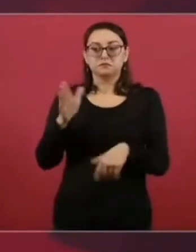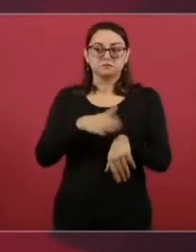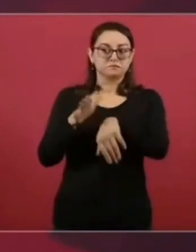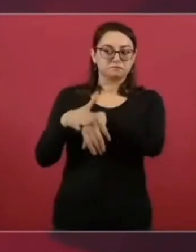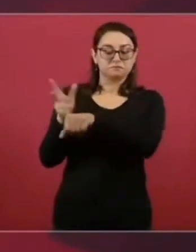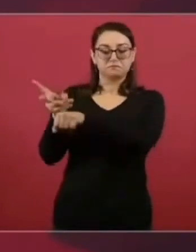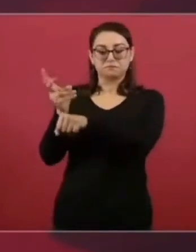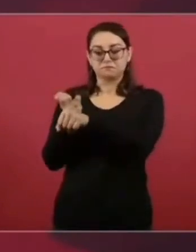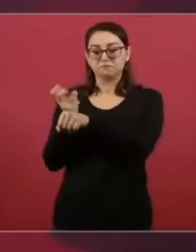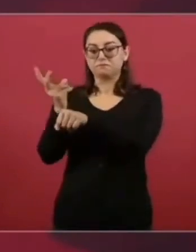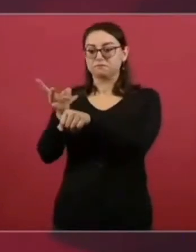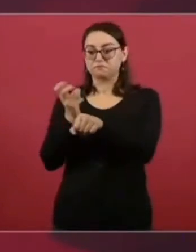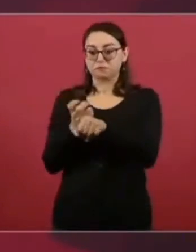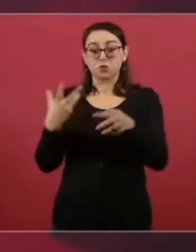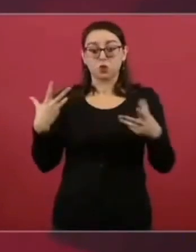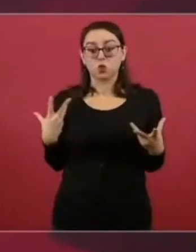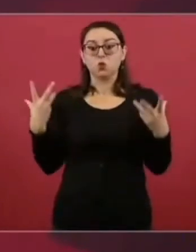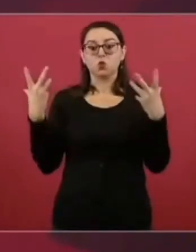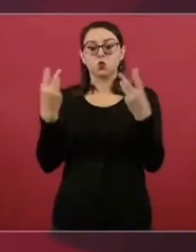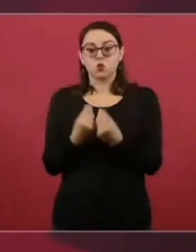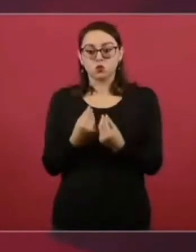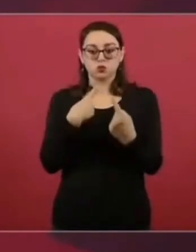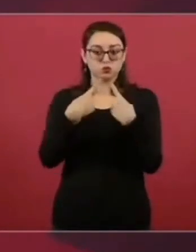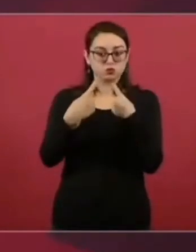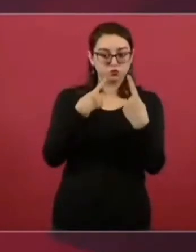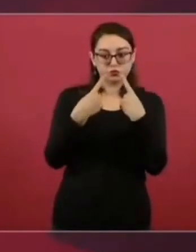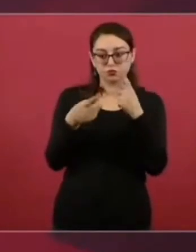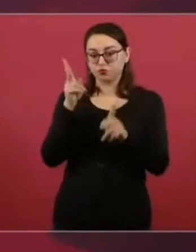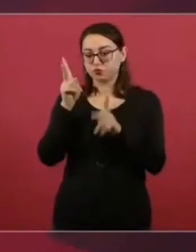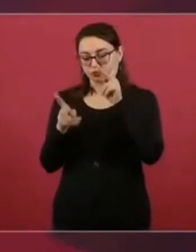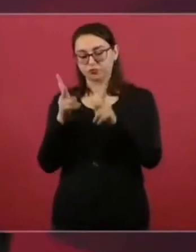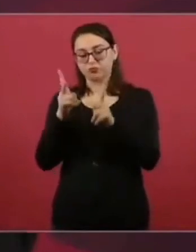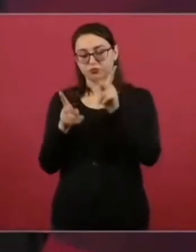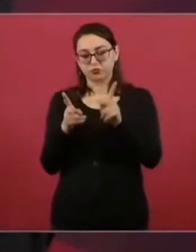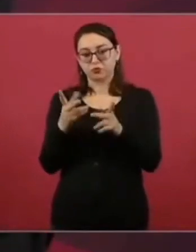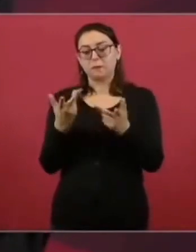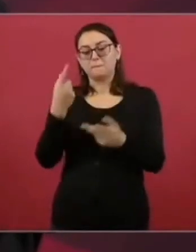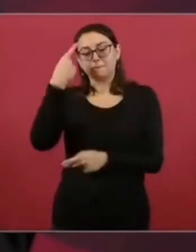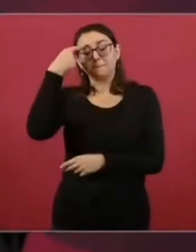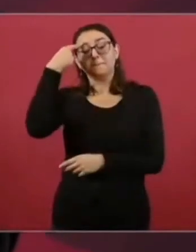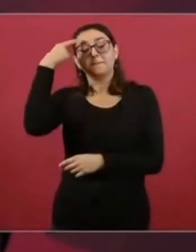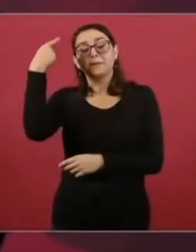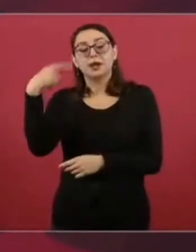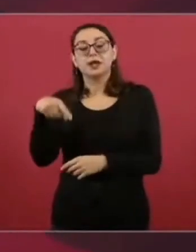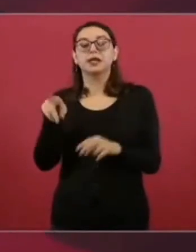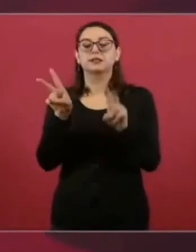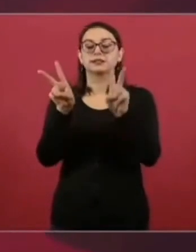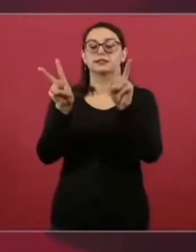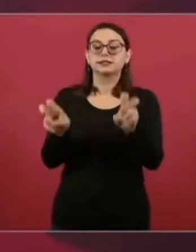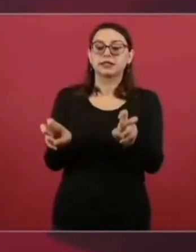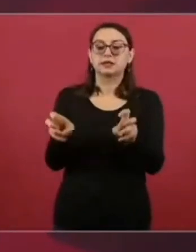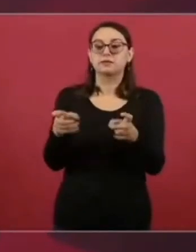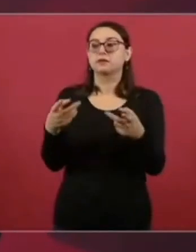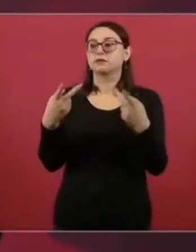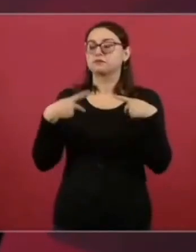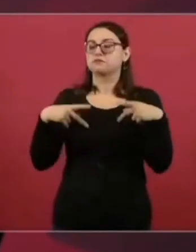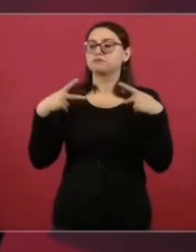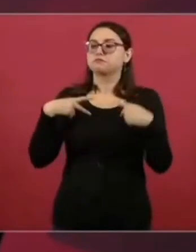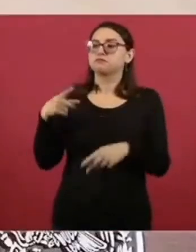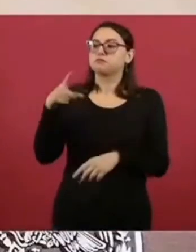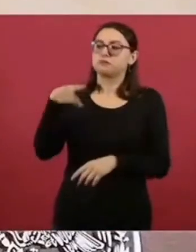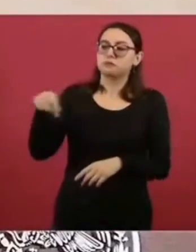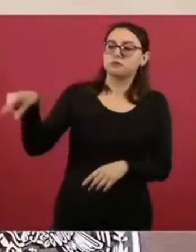tiene que ver con la atención a la población que no cuenta